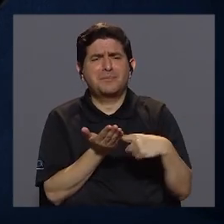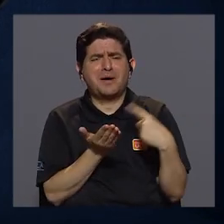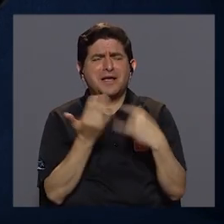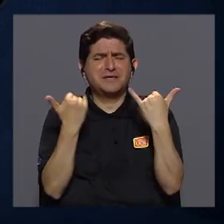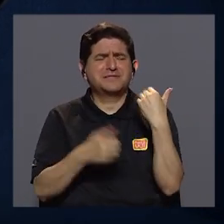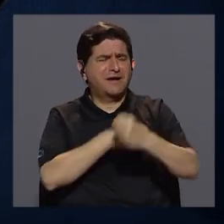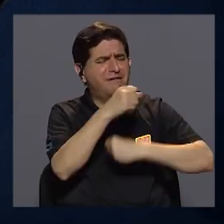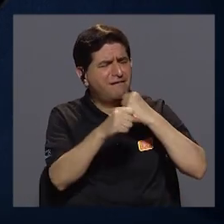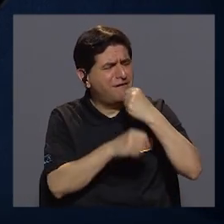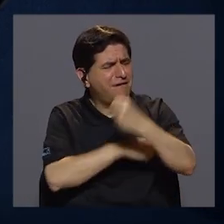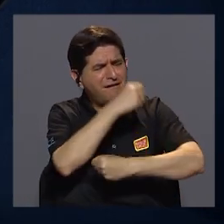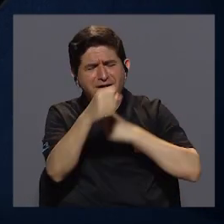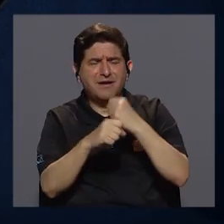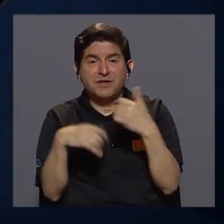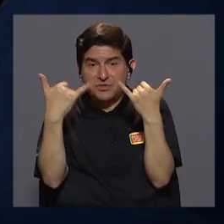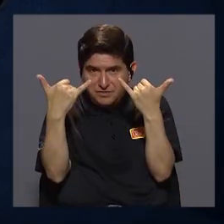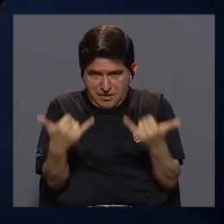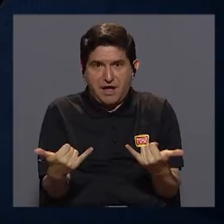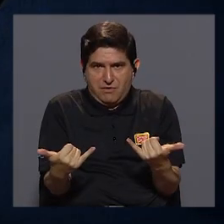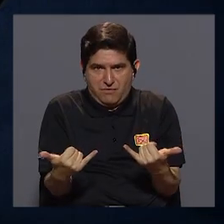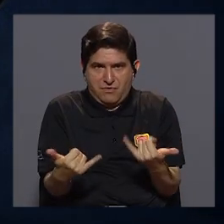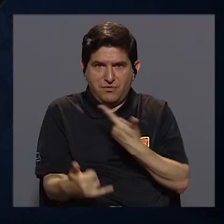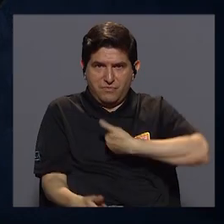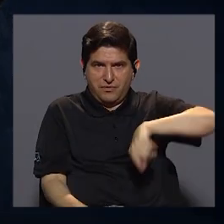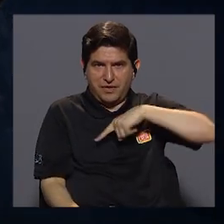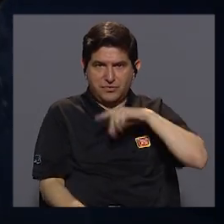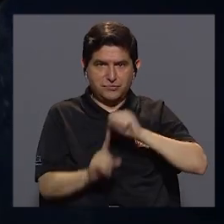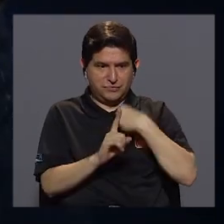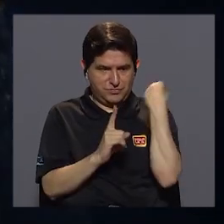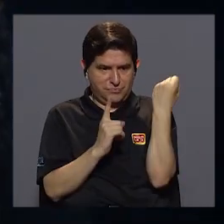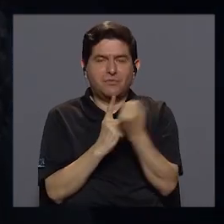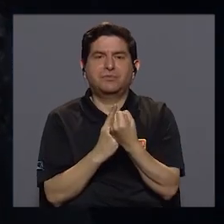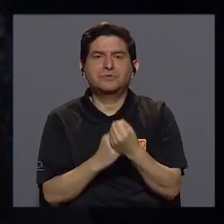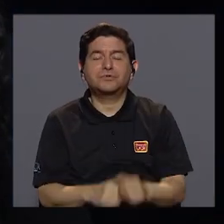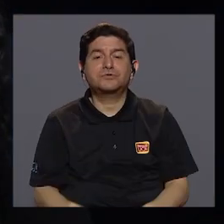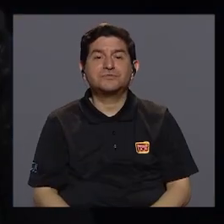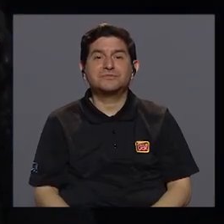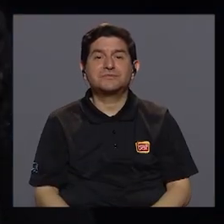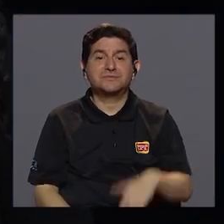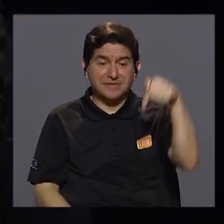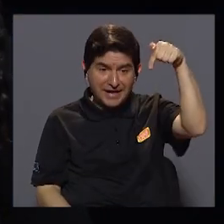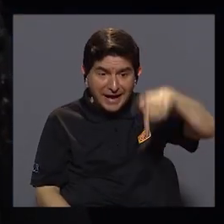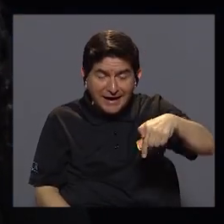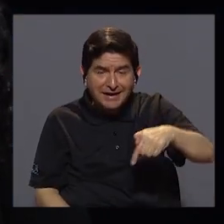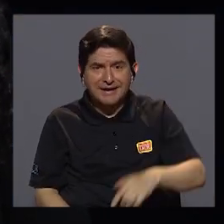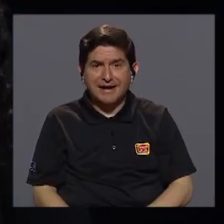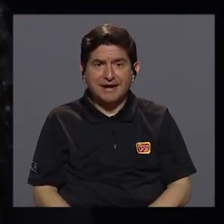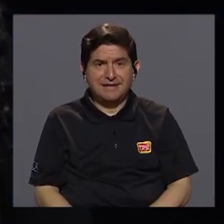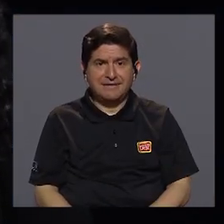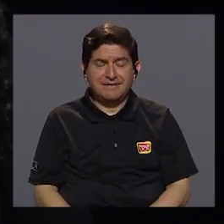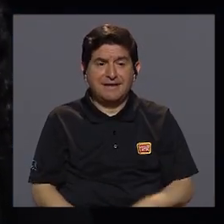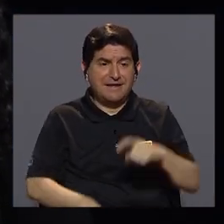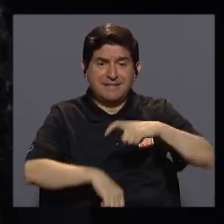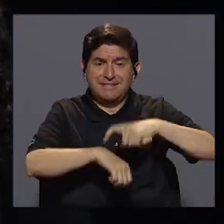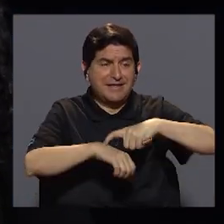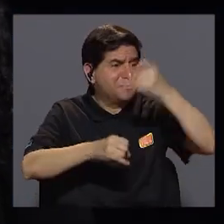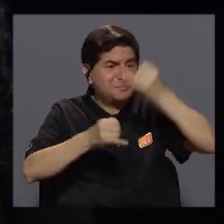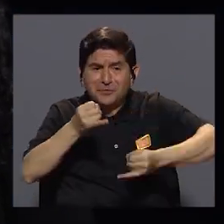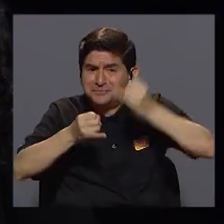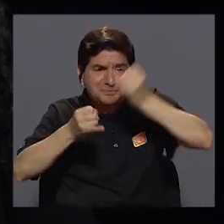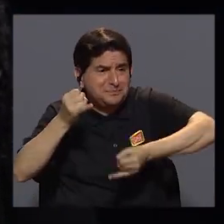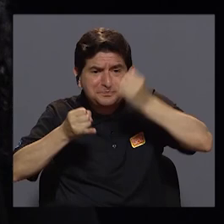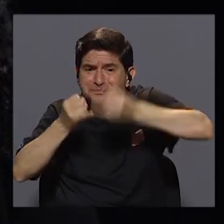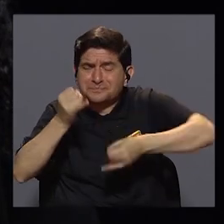hace décadas. En este momento nos encontramos en una posición en la que como sociedad se nos acaba el tiempo y tener